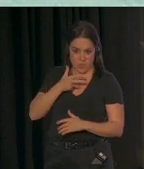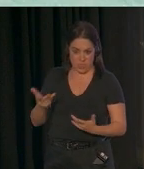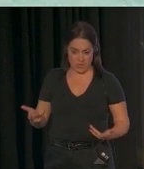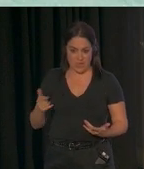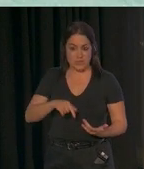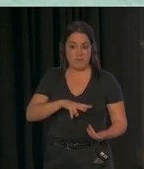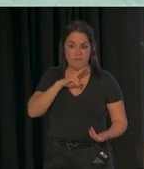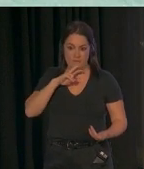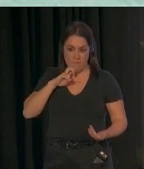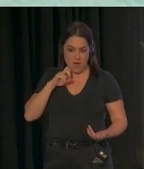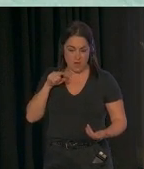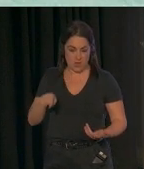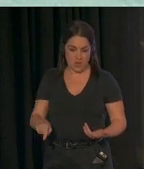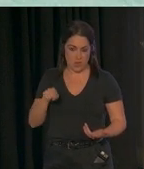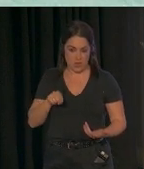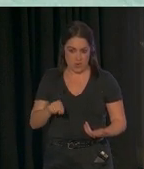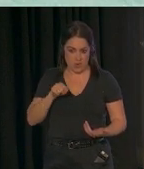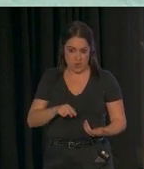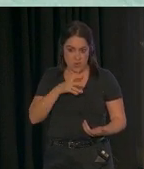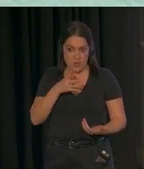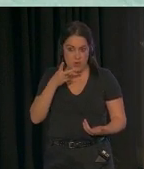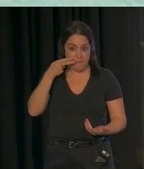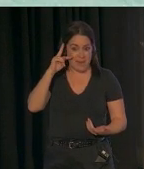valor al conocimiento de la experiencia vivida.